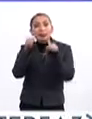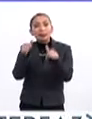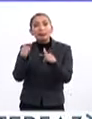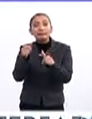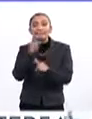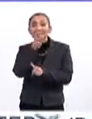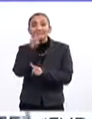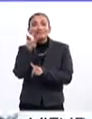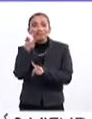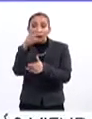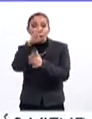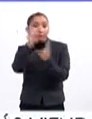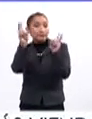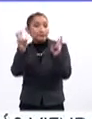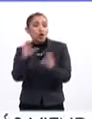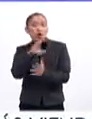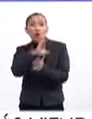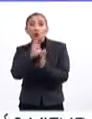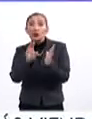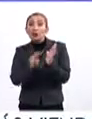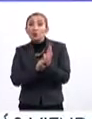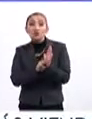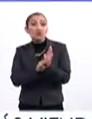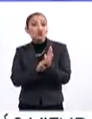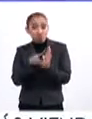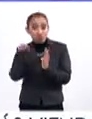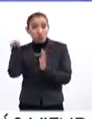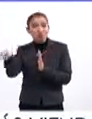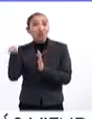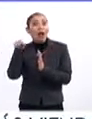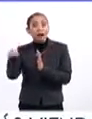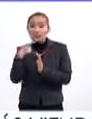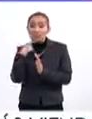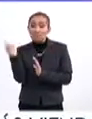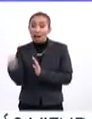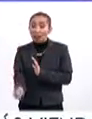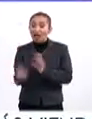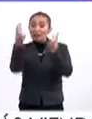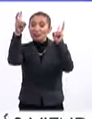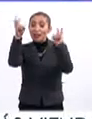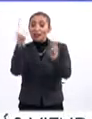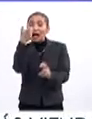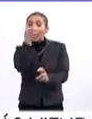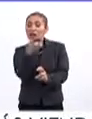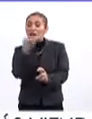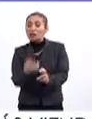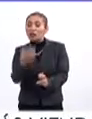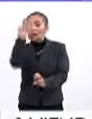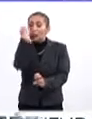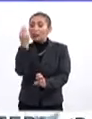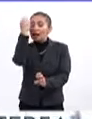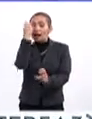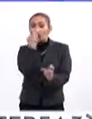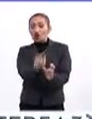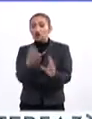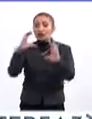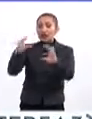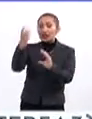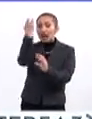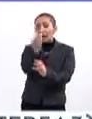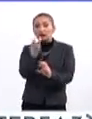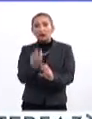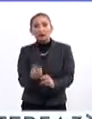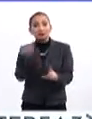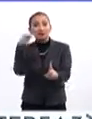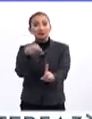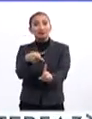Y la respuesta es el currículum. El currículum hoy es el gran dictador, digámoslo así, es el que lo dicta todo, es el que está en